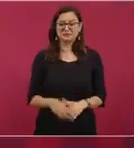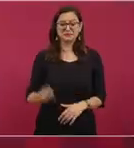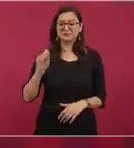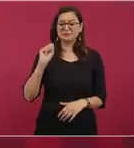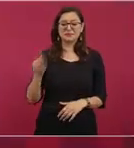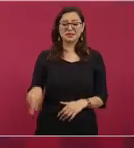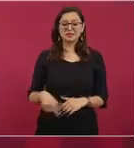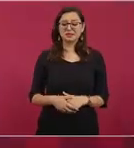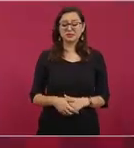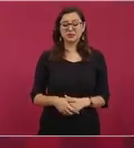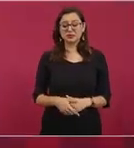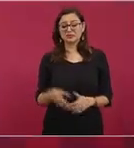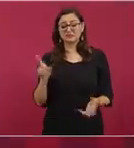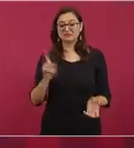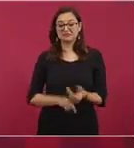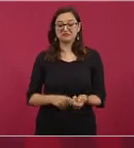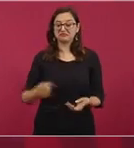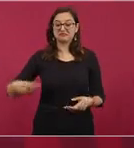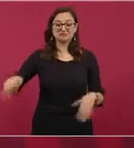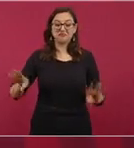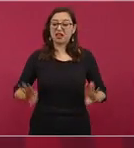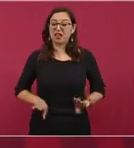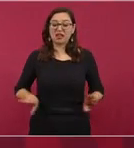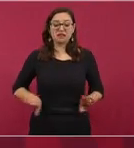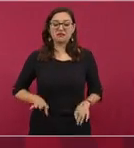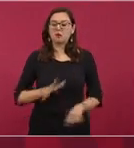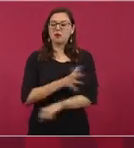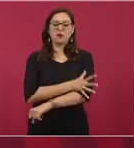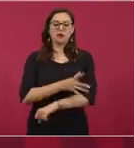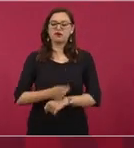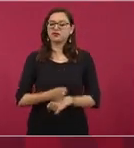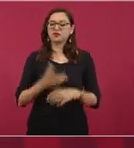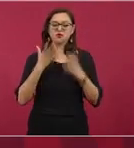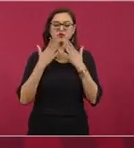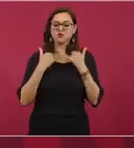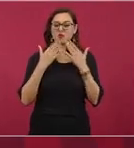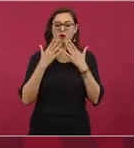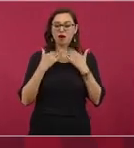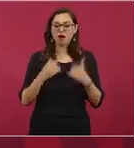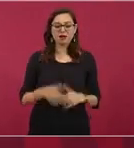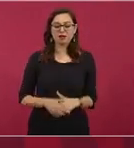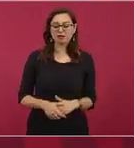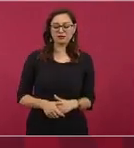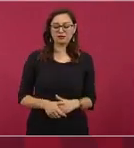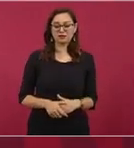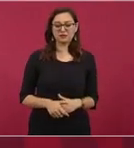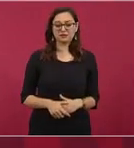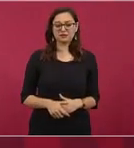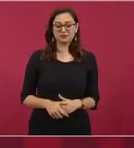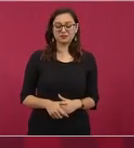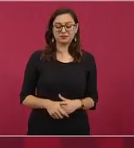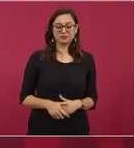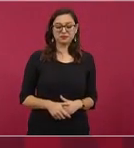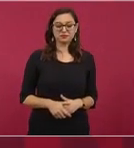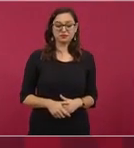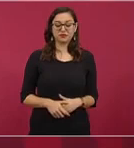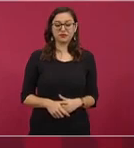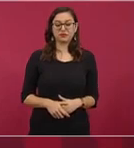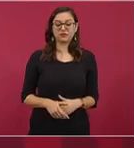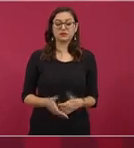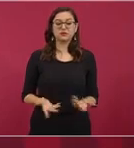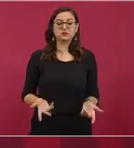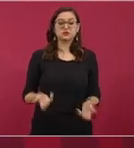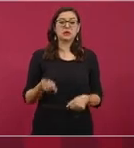existe también la deshonestidad en artistas, en